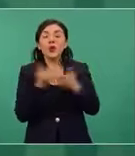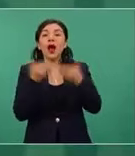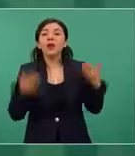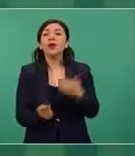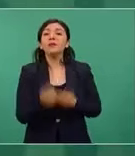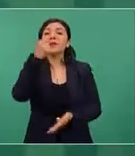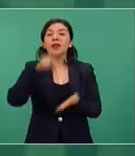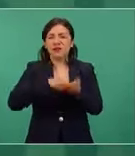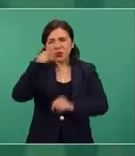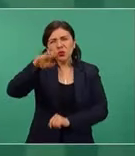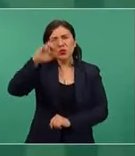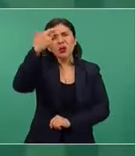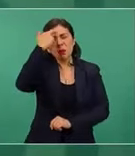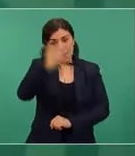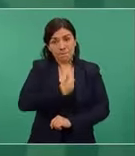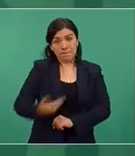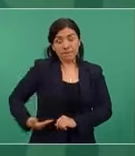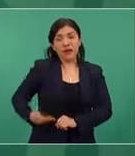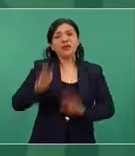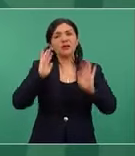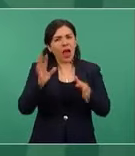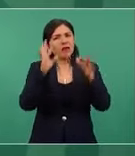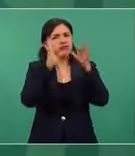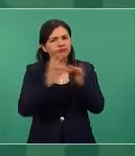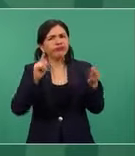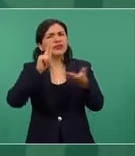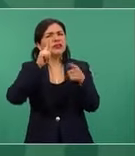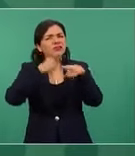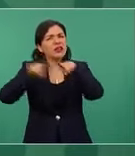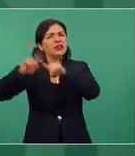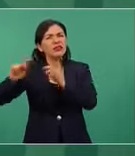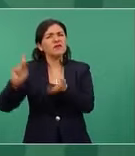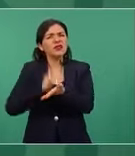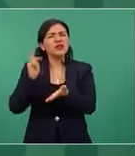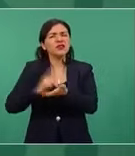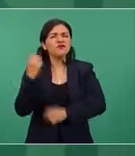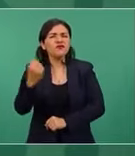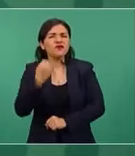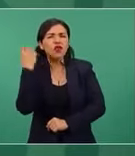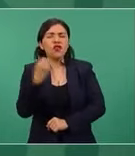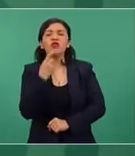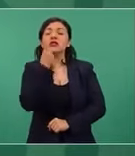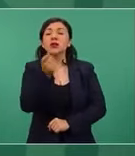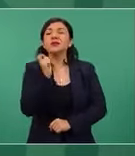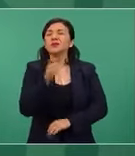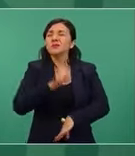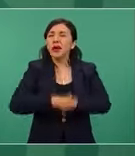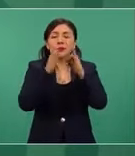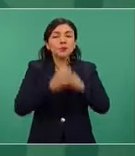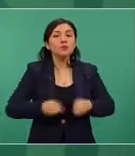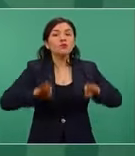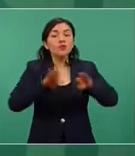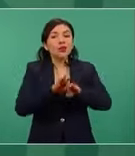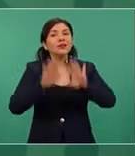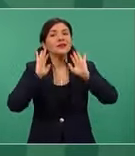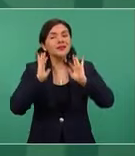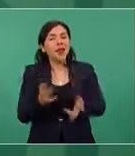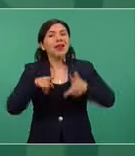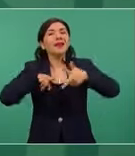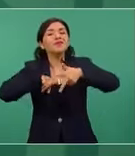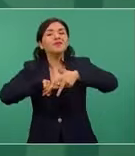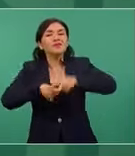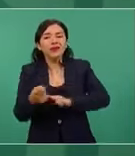Como ustedes recordarán, el señor presidente ha insistido en diversos foros de que es muy importante reactivar,